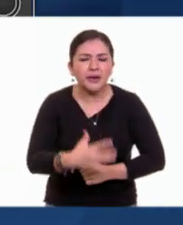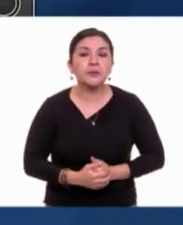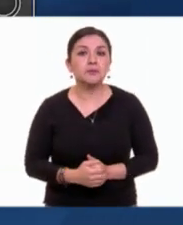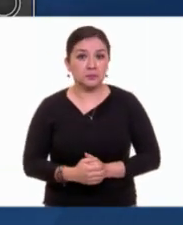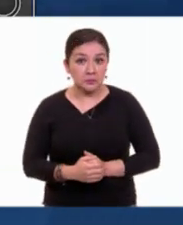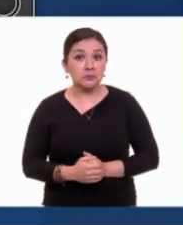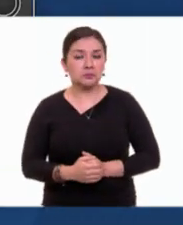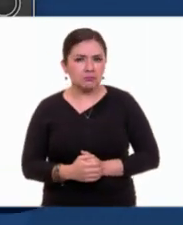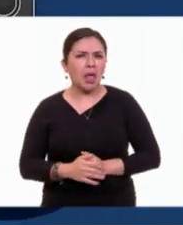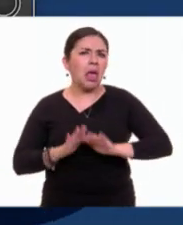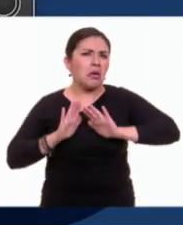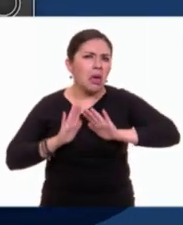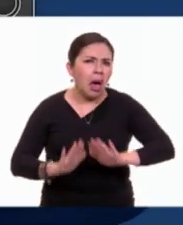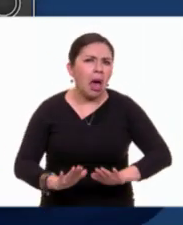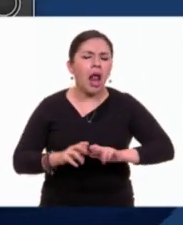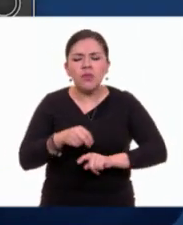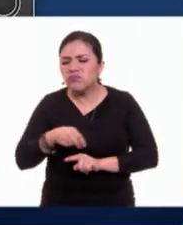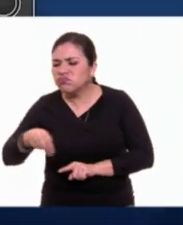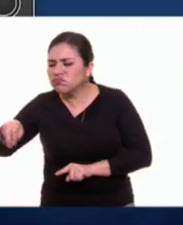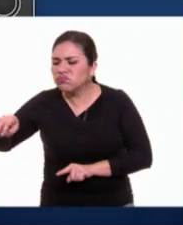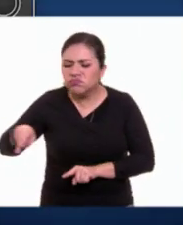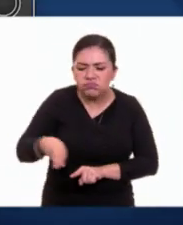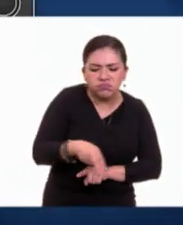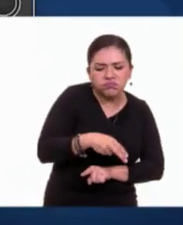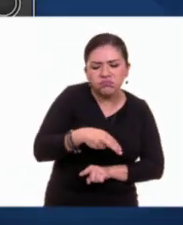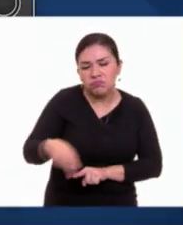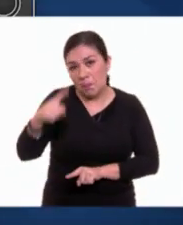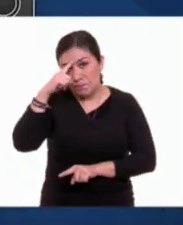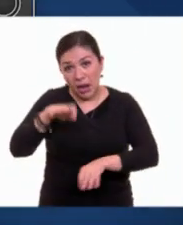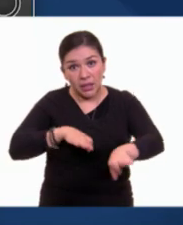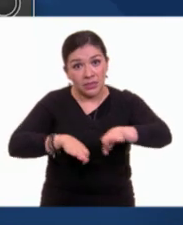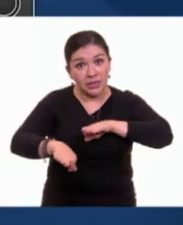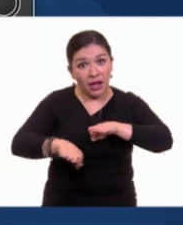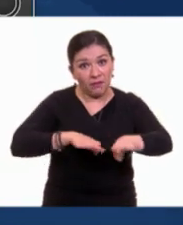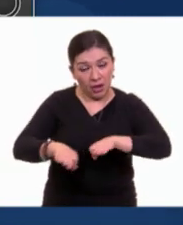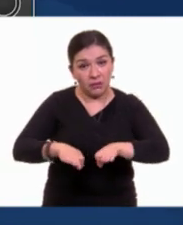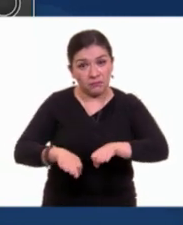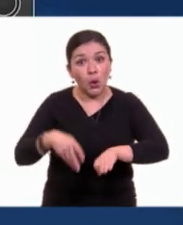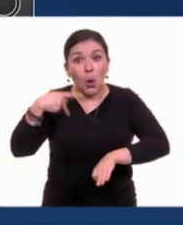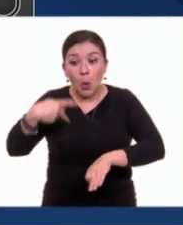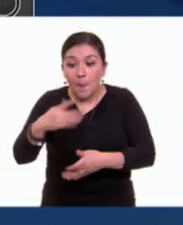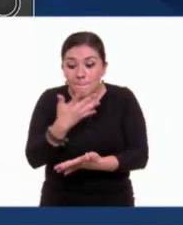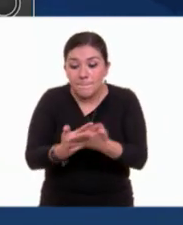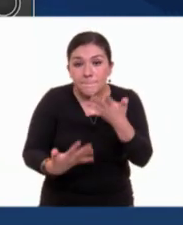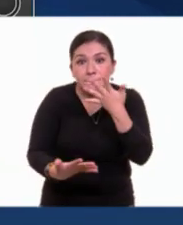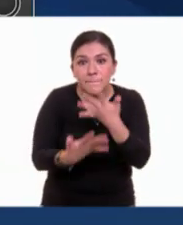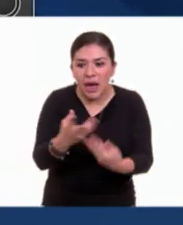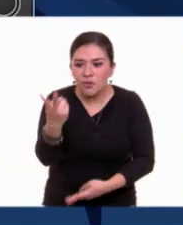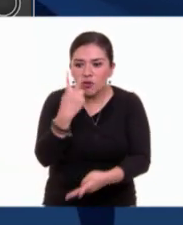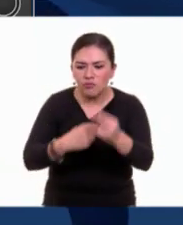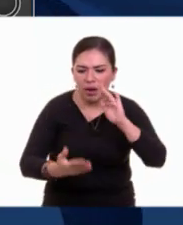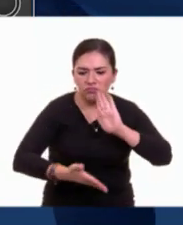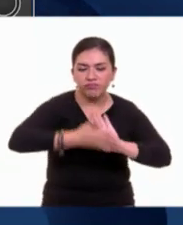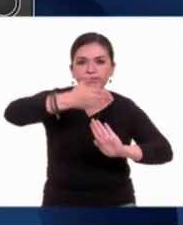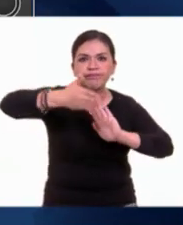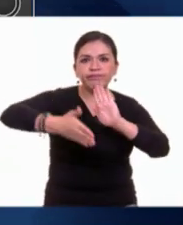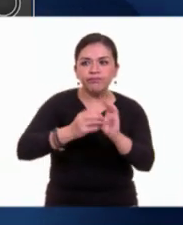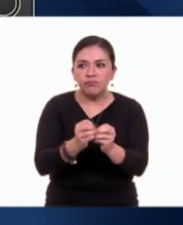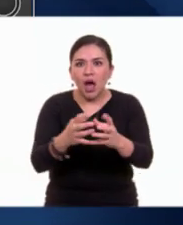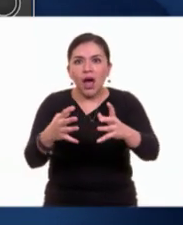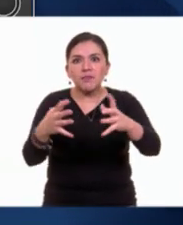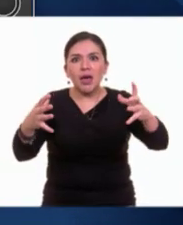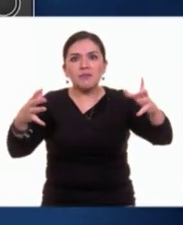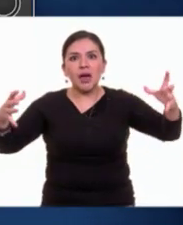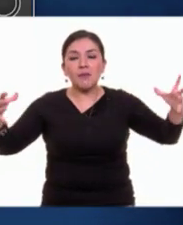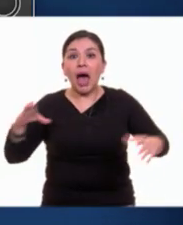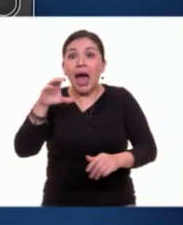Pausado iba y venía en su trabajo y de su mano la materia crecía. La